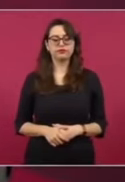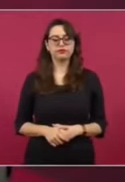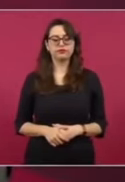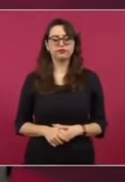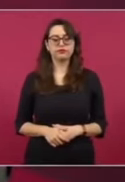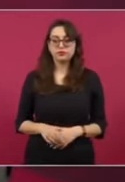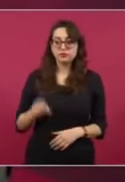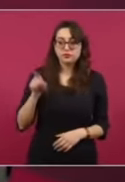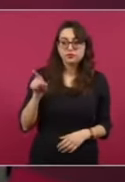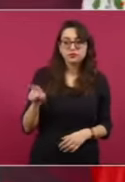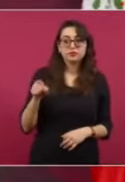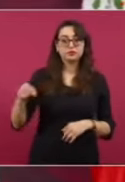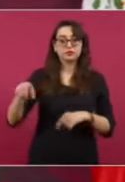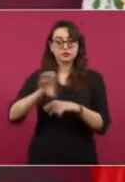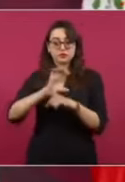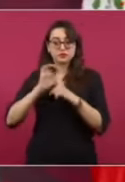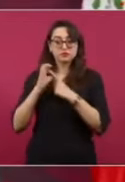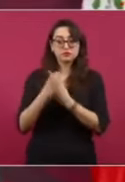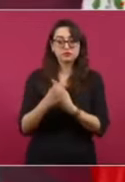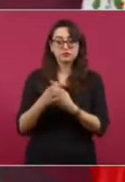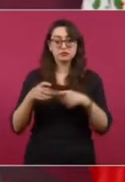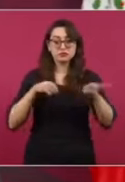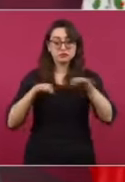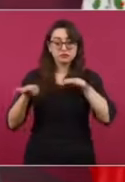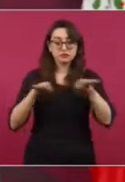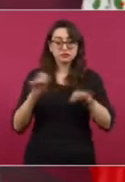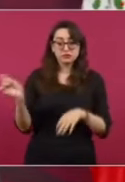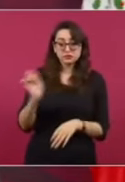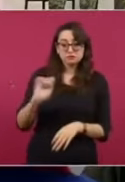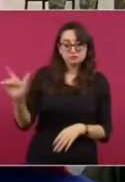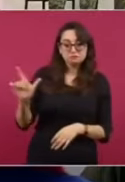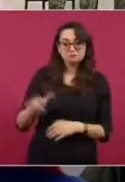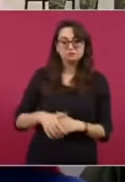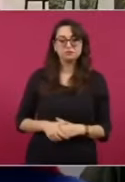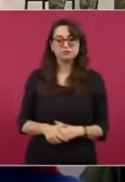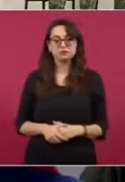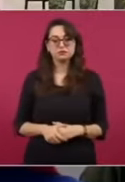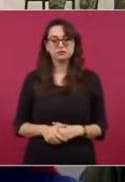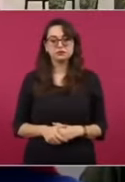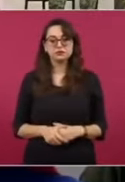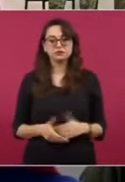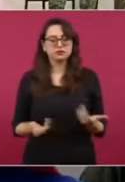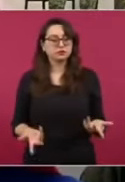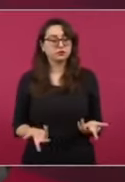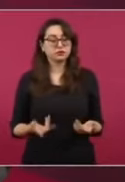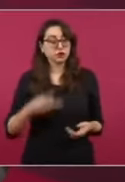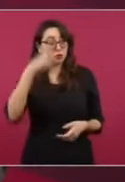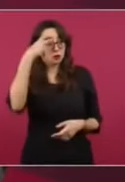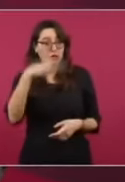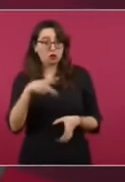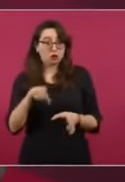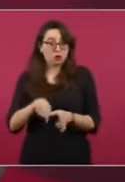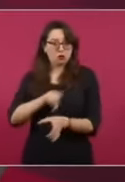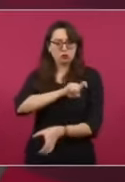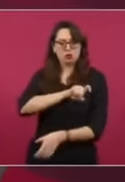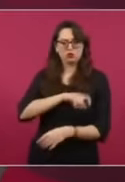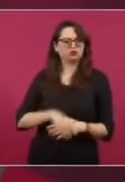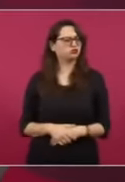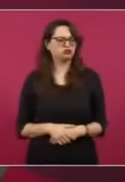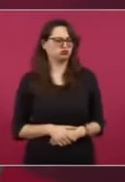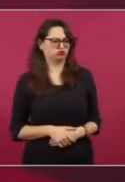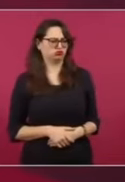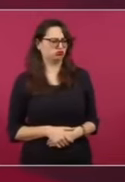con profesionalismo. ¿Entonces México tiene que salir del Pacto de San José? No, para nada, que vengan,